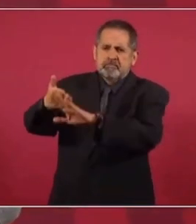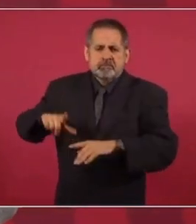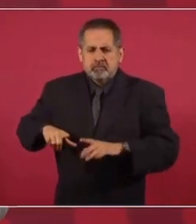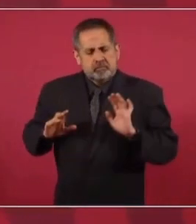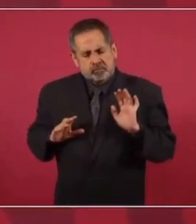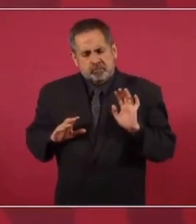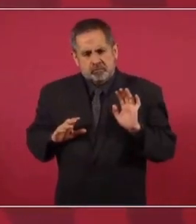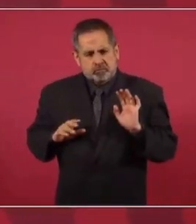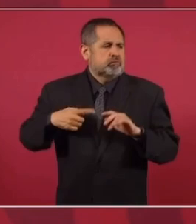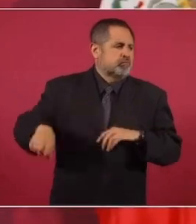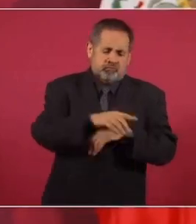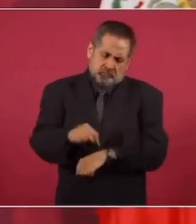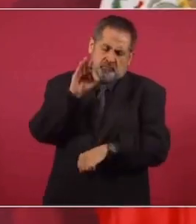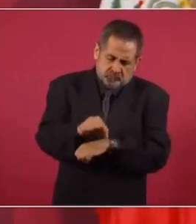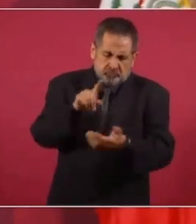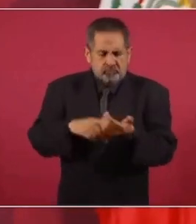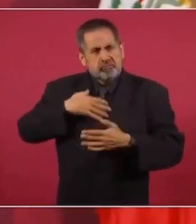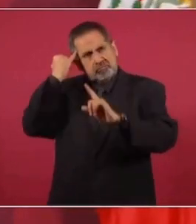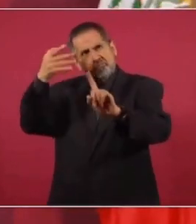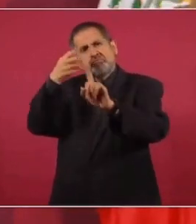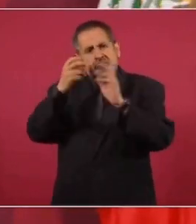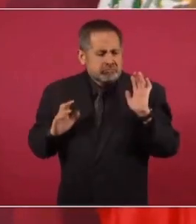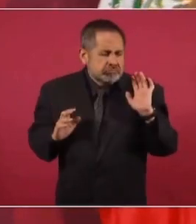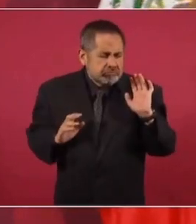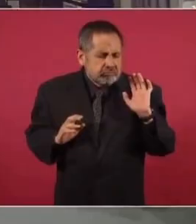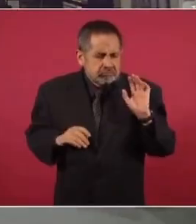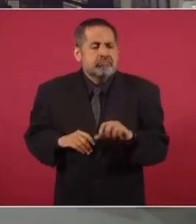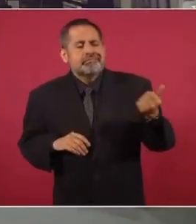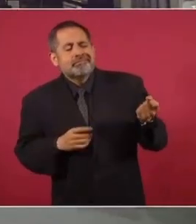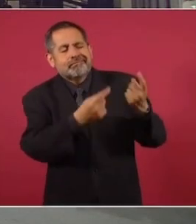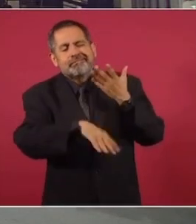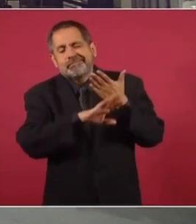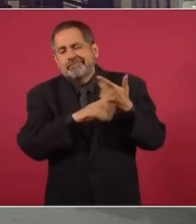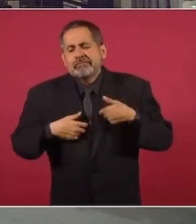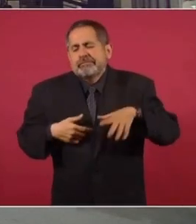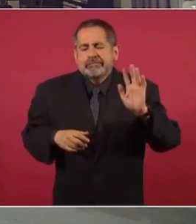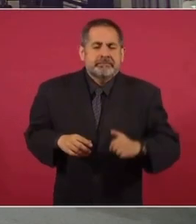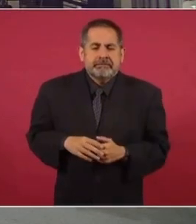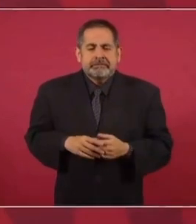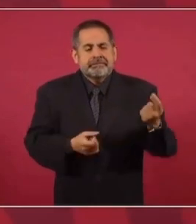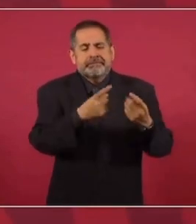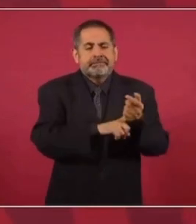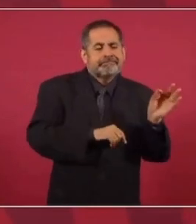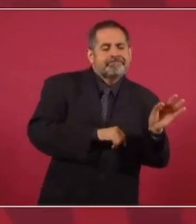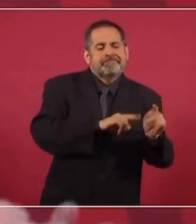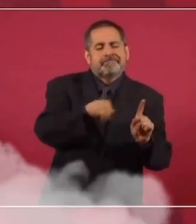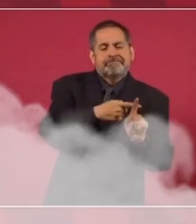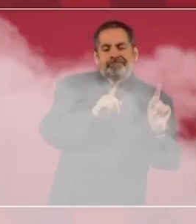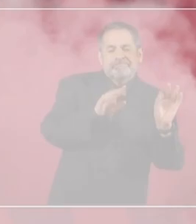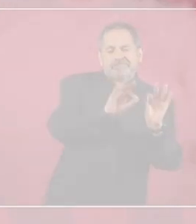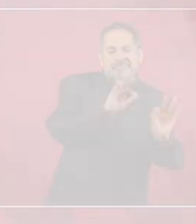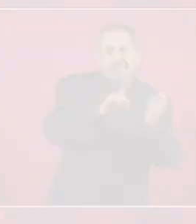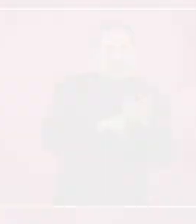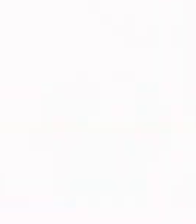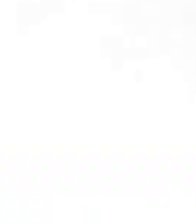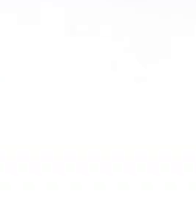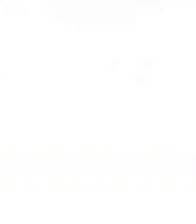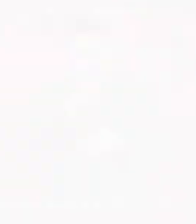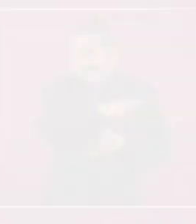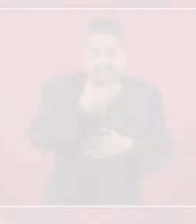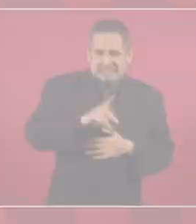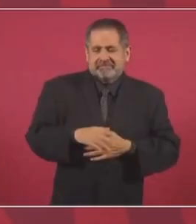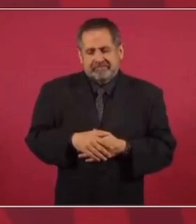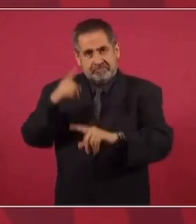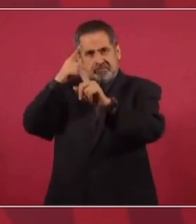nosotros, sino en defensa de sus causas. Otras sí, en contra de nosotros, porque ahí hay detrás un interés que no es